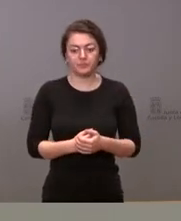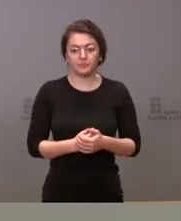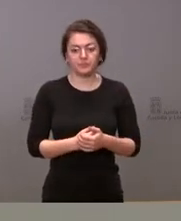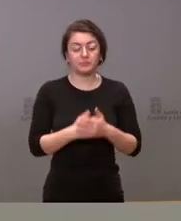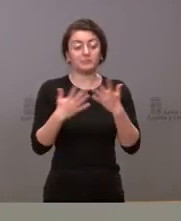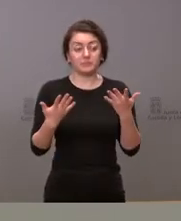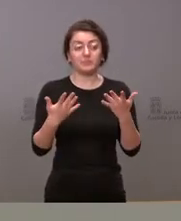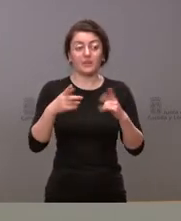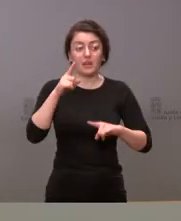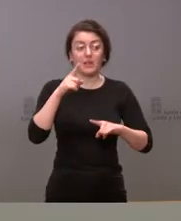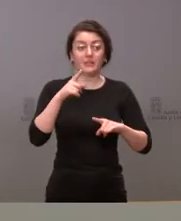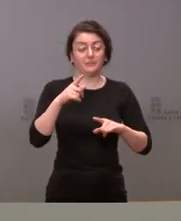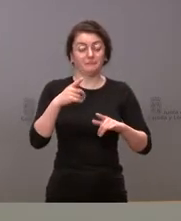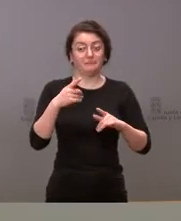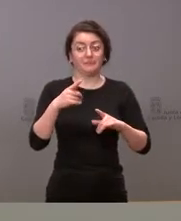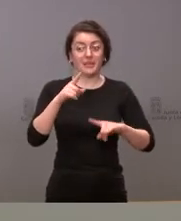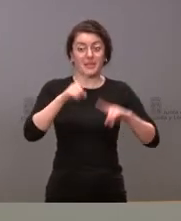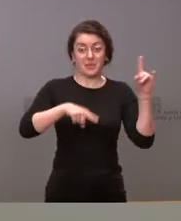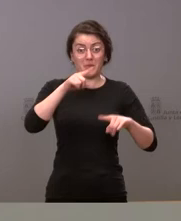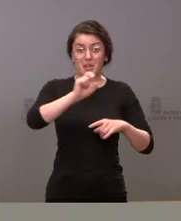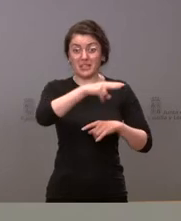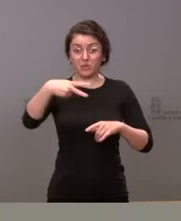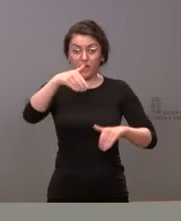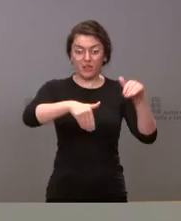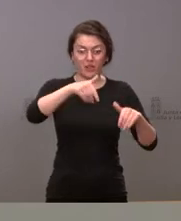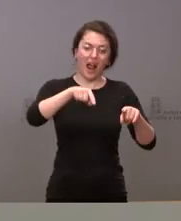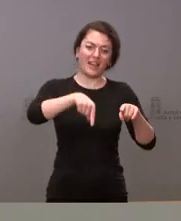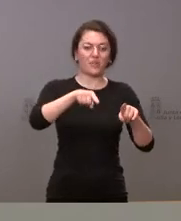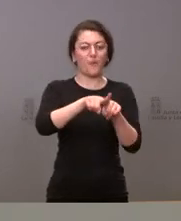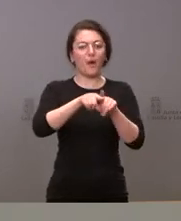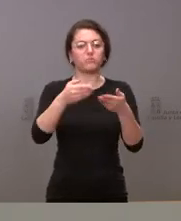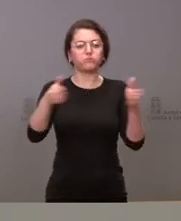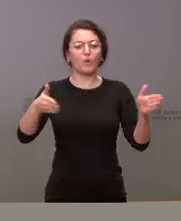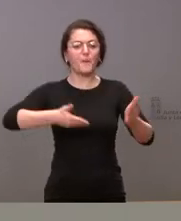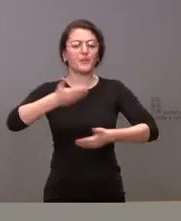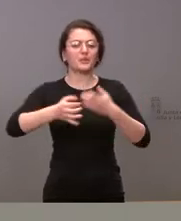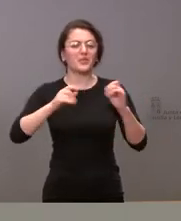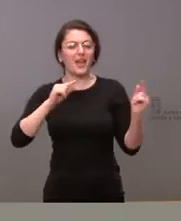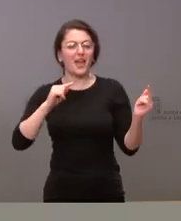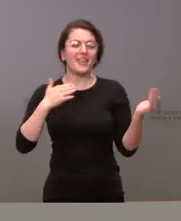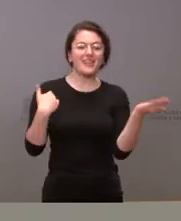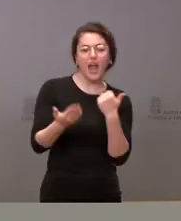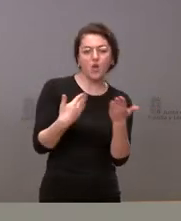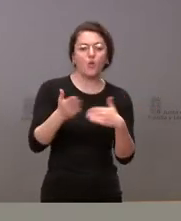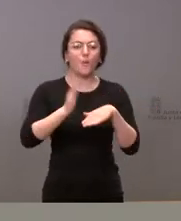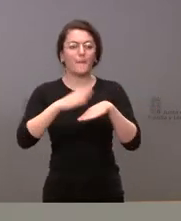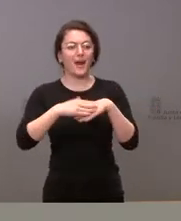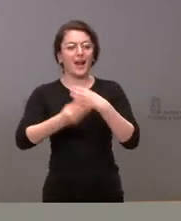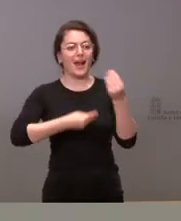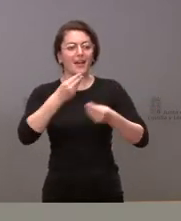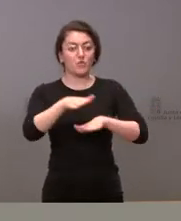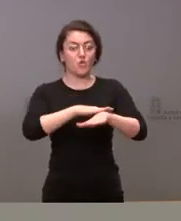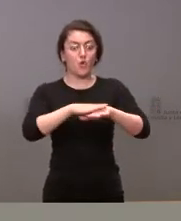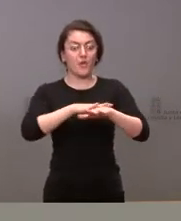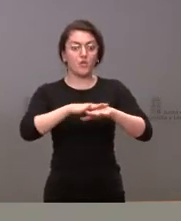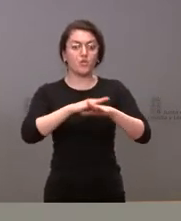resultado electoral aquí ha habido que abrir un proceso de diálogo y conformar un gobierno de coalición y por tanto garantizando